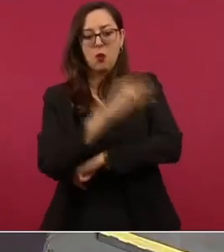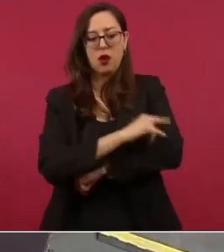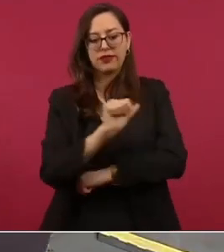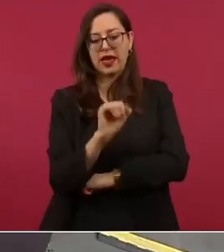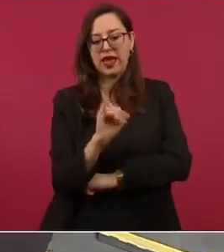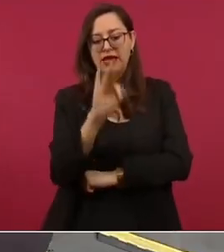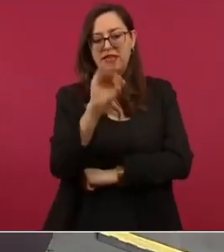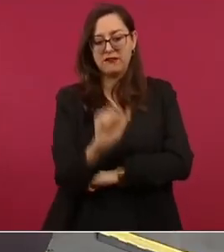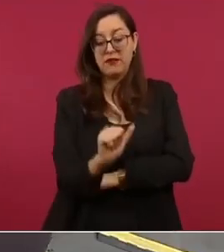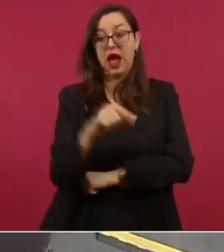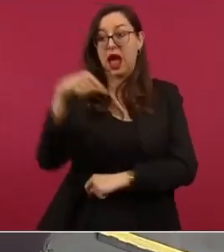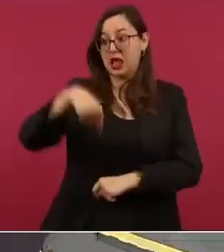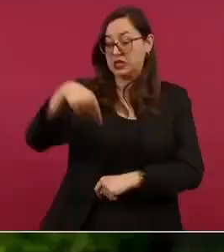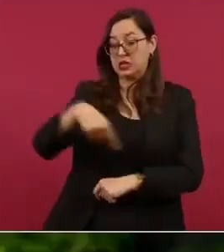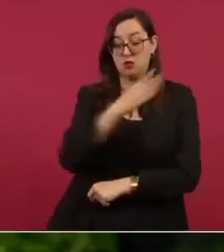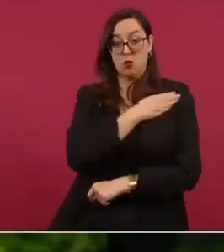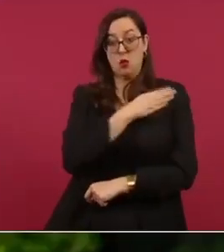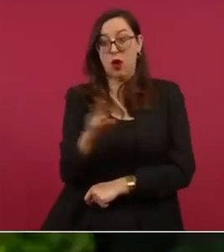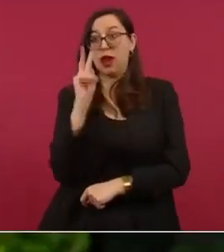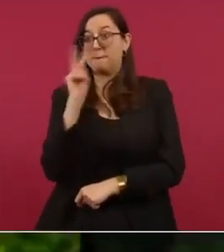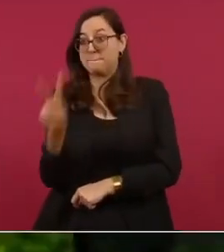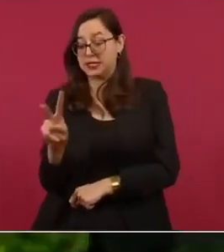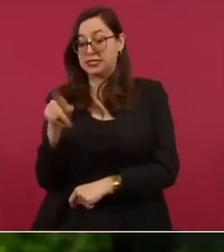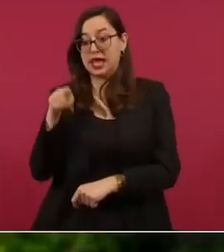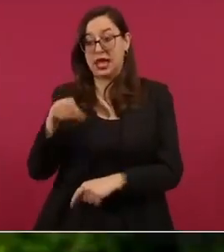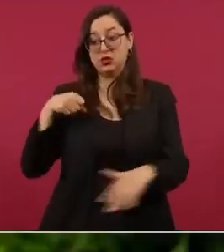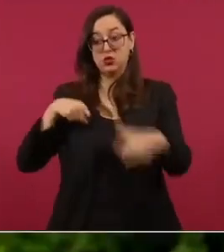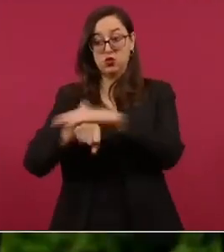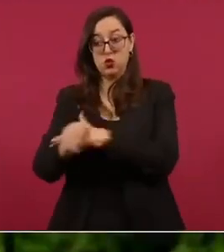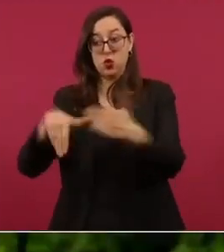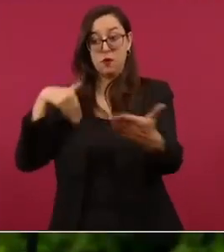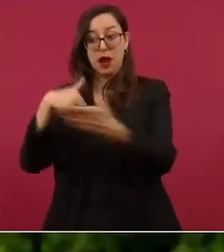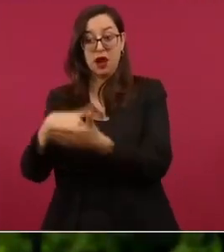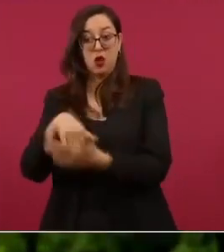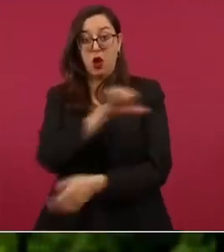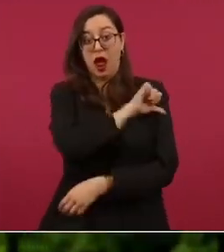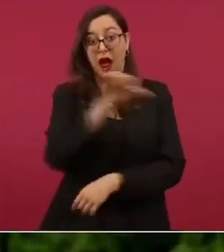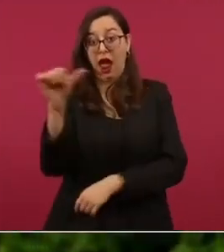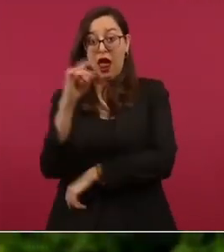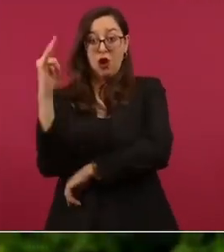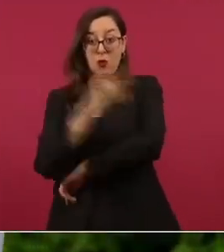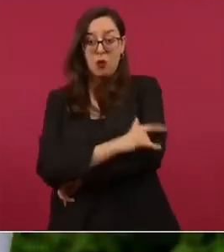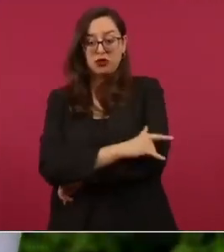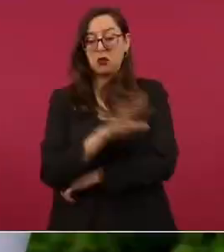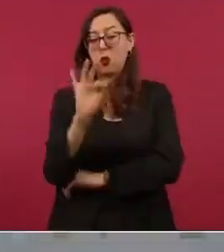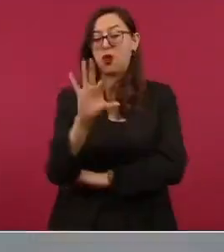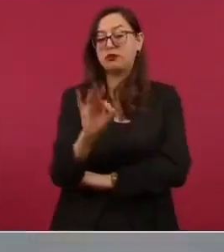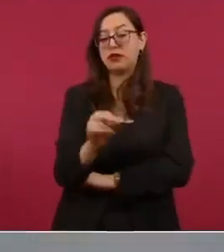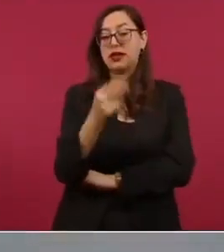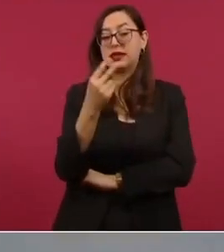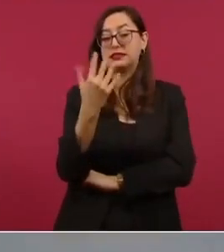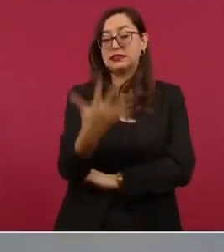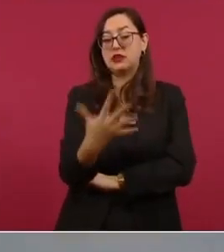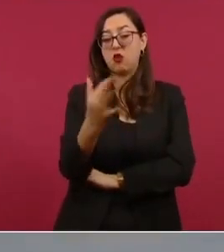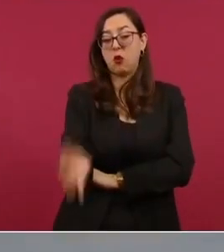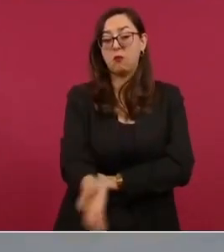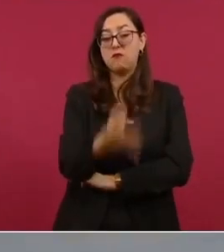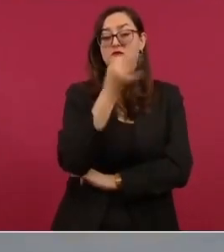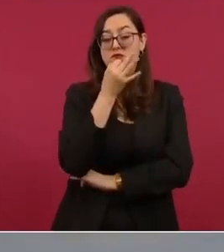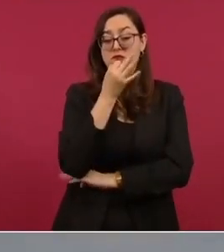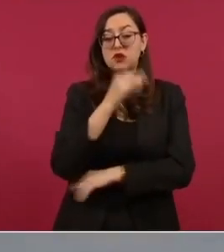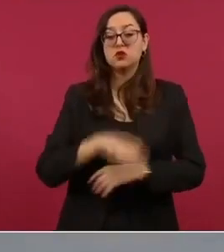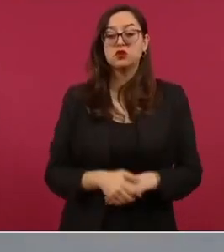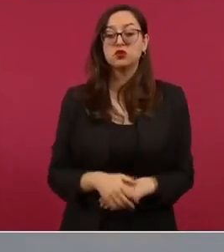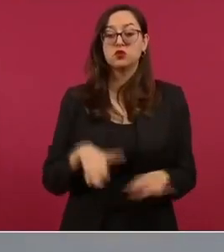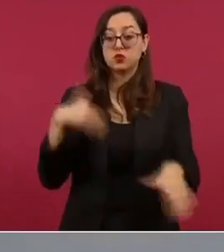el centro de esta capital a esa terminal aérea de igual forma en diciembre del año próximo empezará